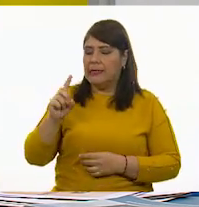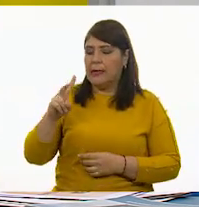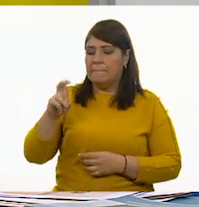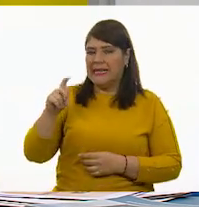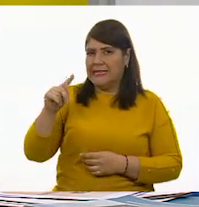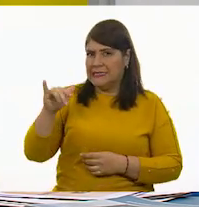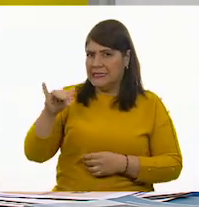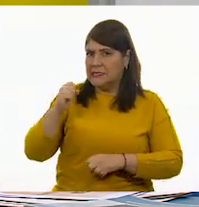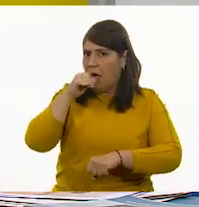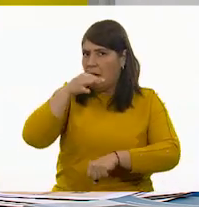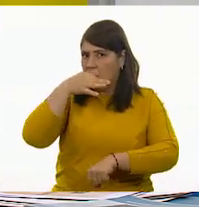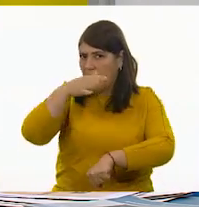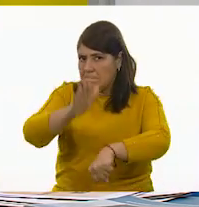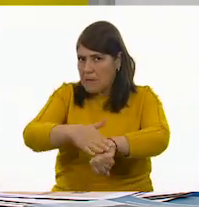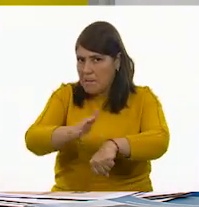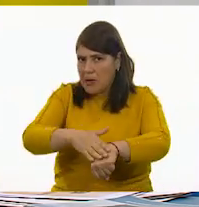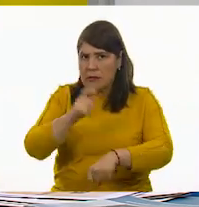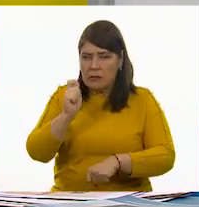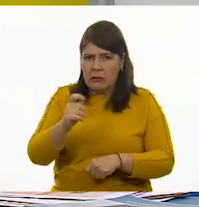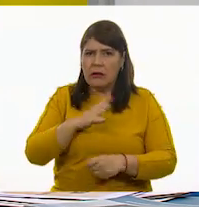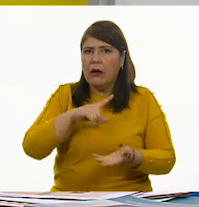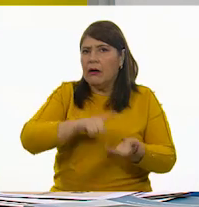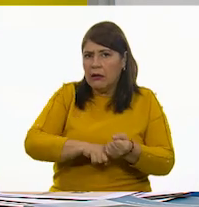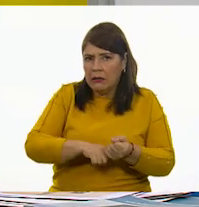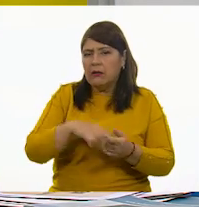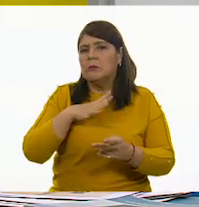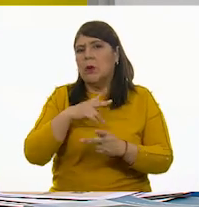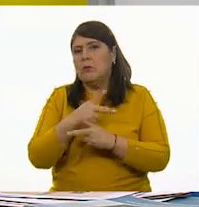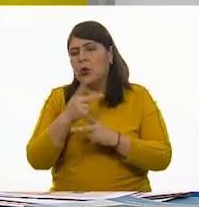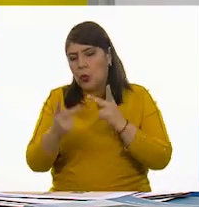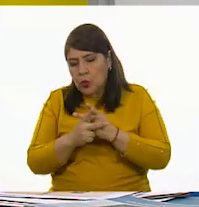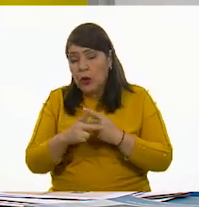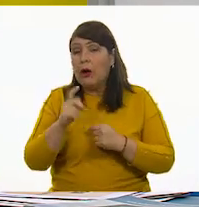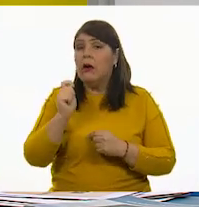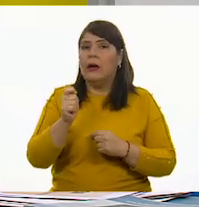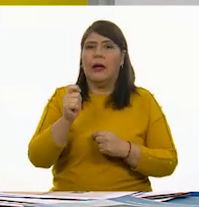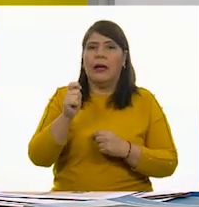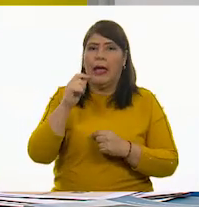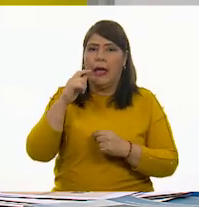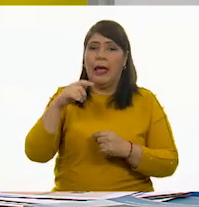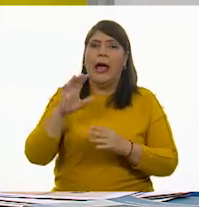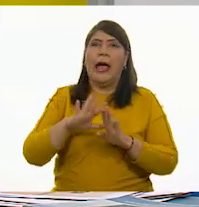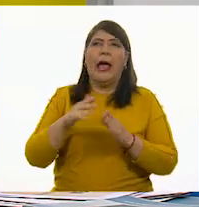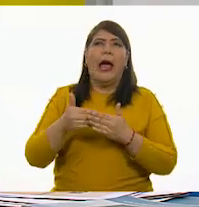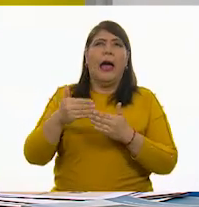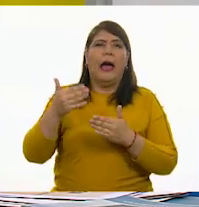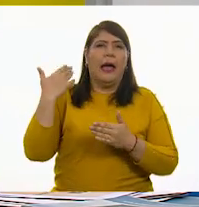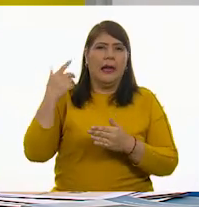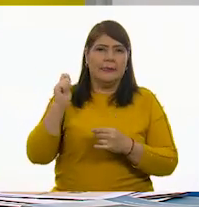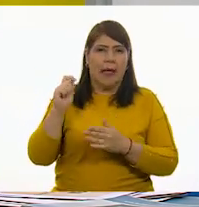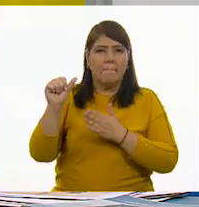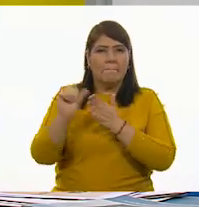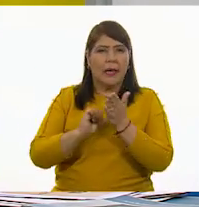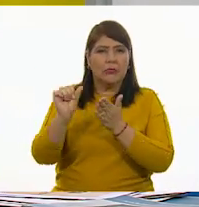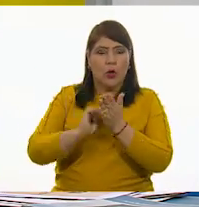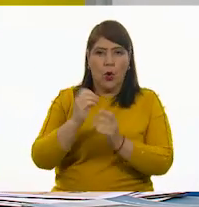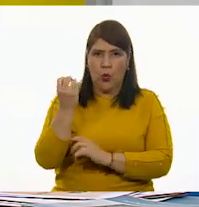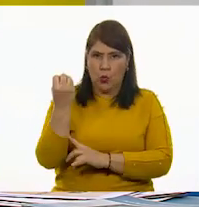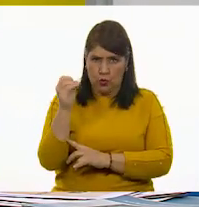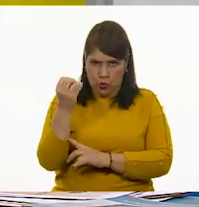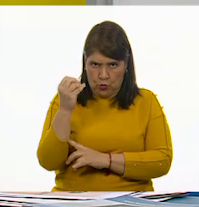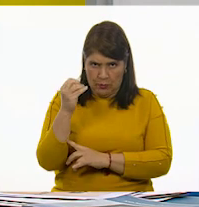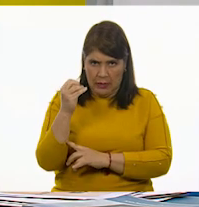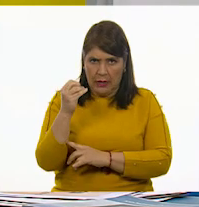manejan en este producto y en muchos productos. A partir del mes de octubre, los productos, los